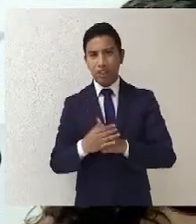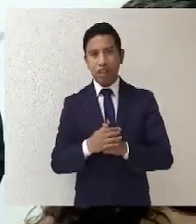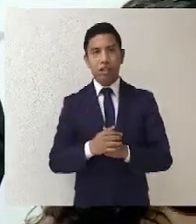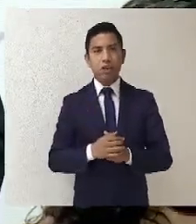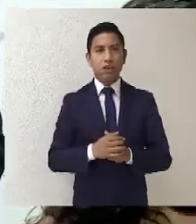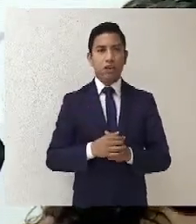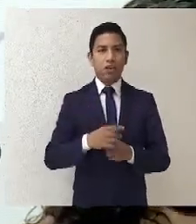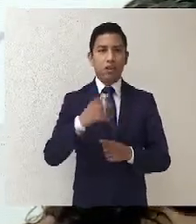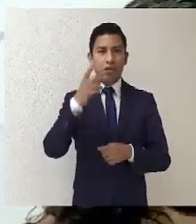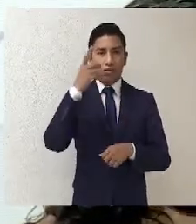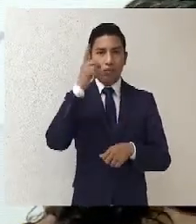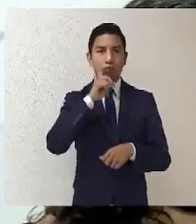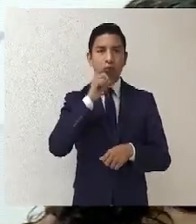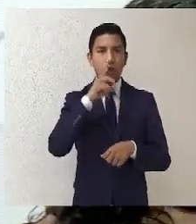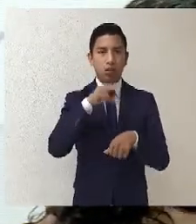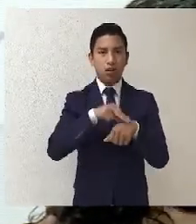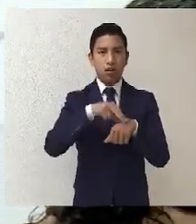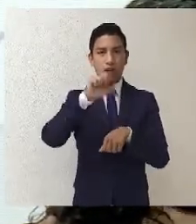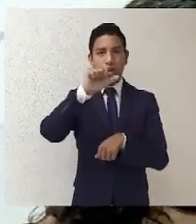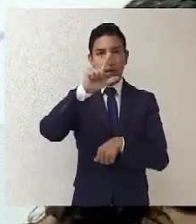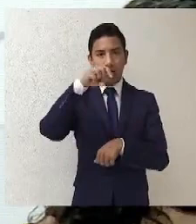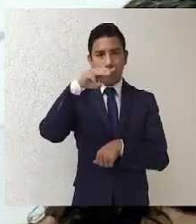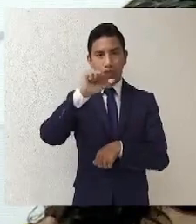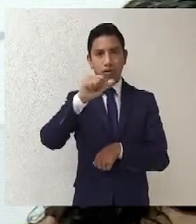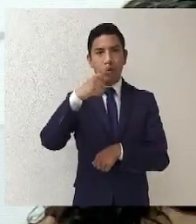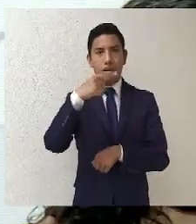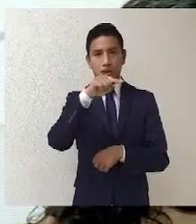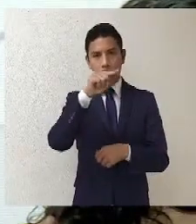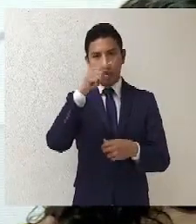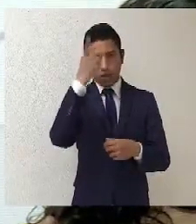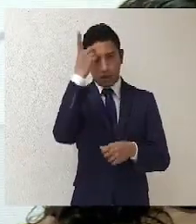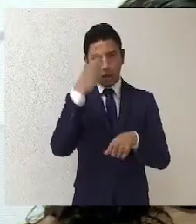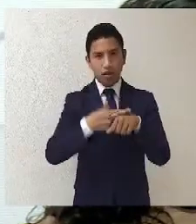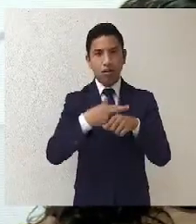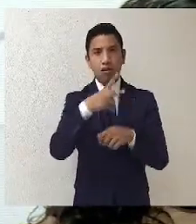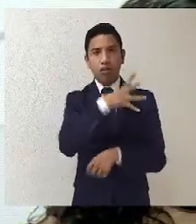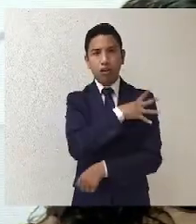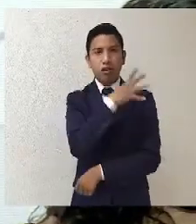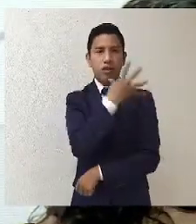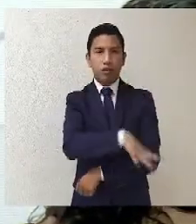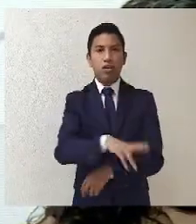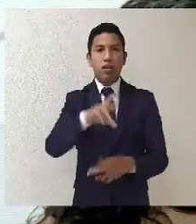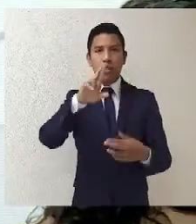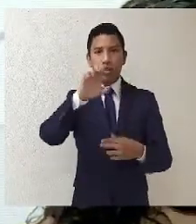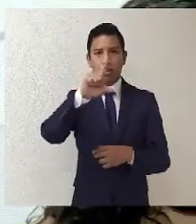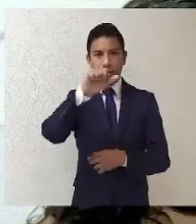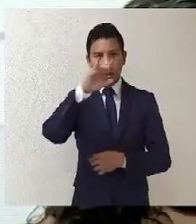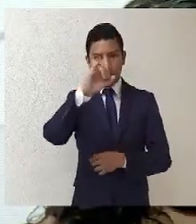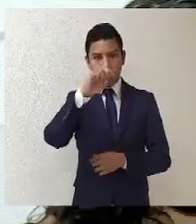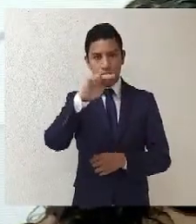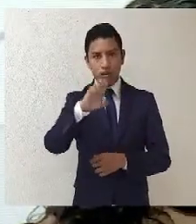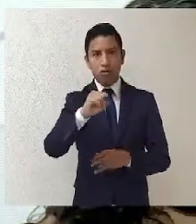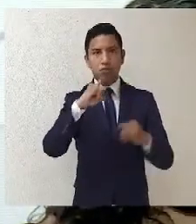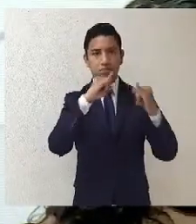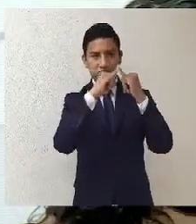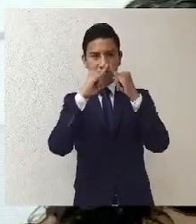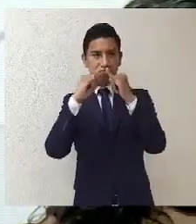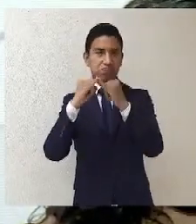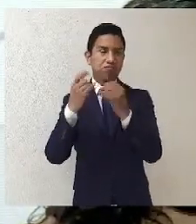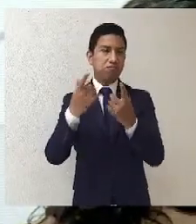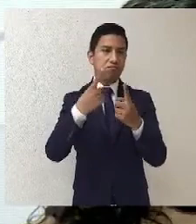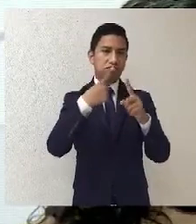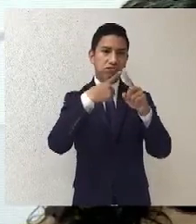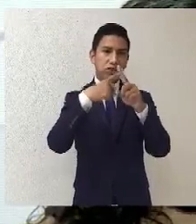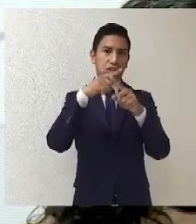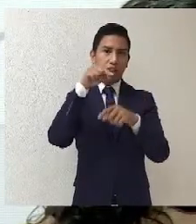doctora Alma Valdés Salas, directora general de Relaciones Institucionales del Tribunal Estatal